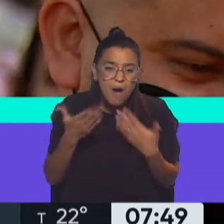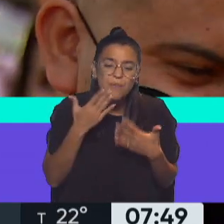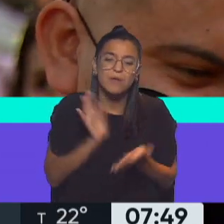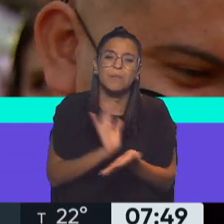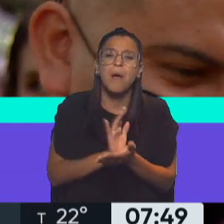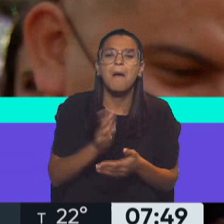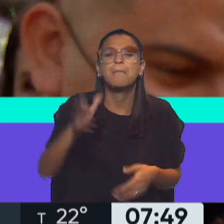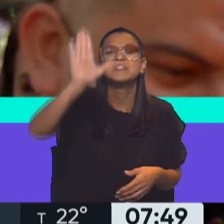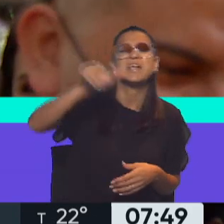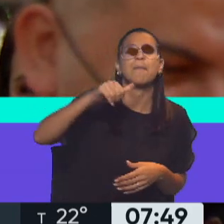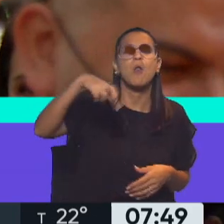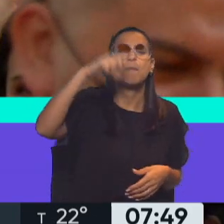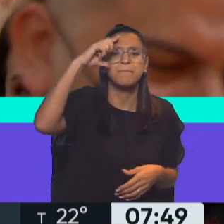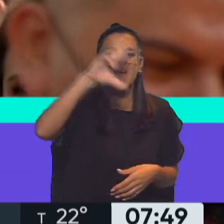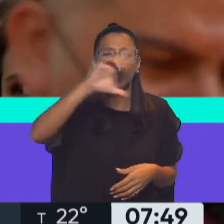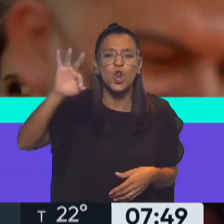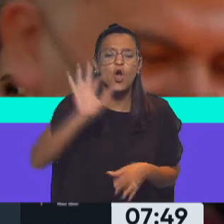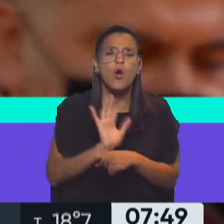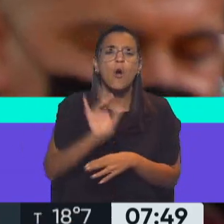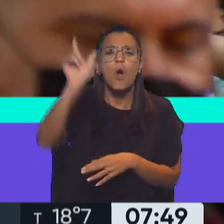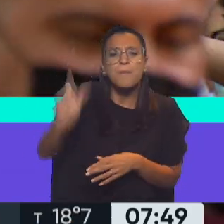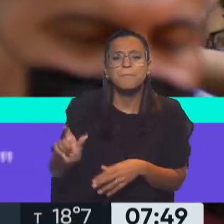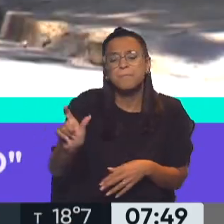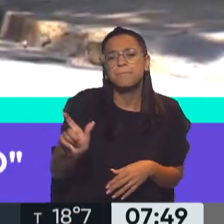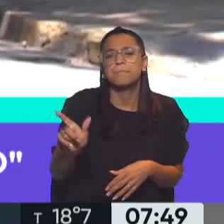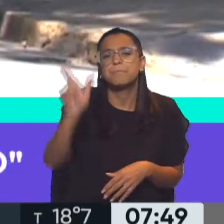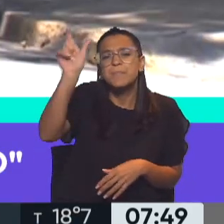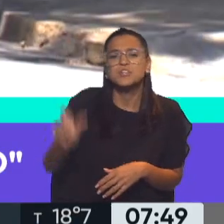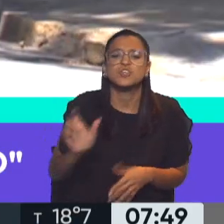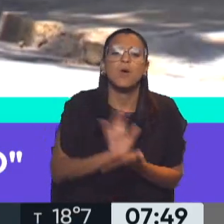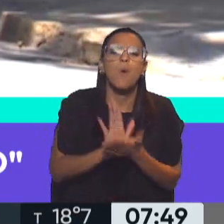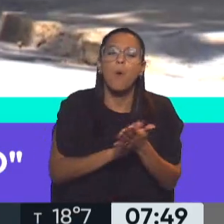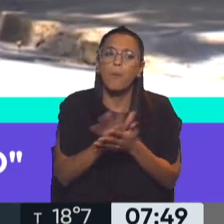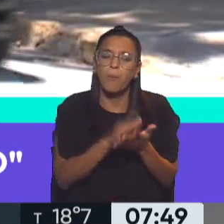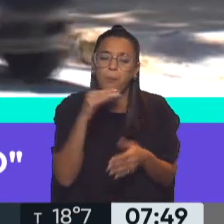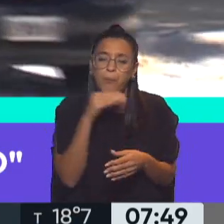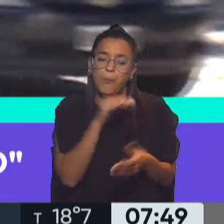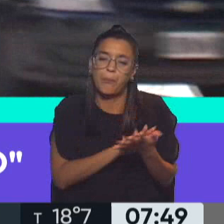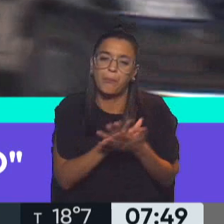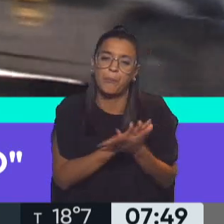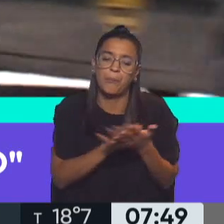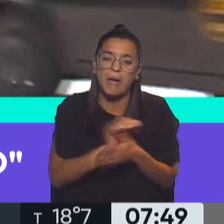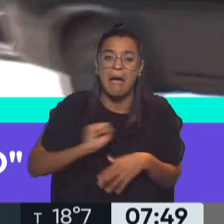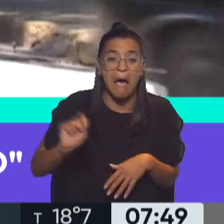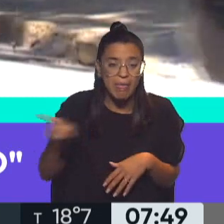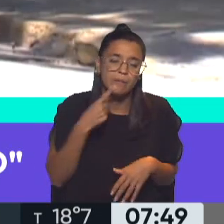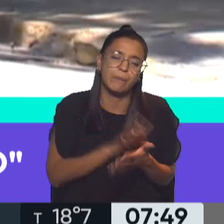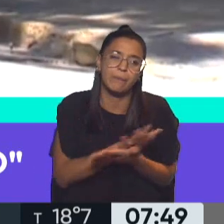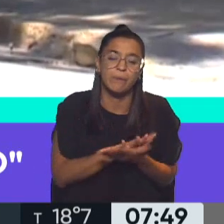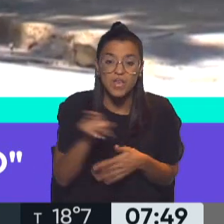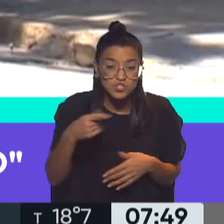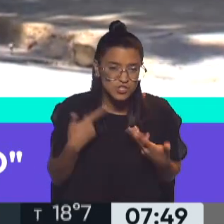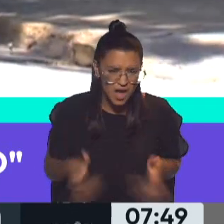llámalo al perro como si el perro hubiera sido el hombre que siempre les arreglaba las cagadas. Entonces, eso sí parece muy natural.